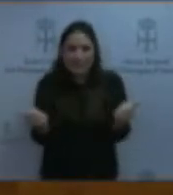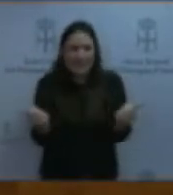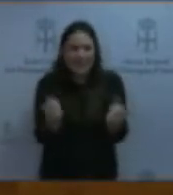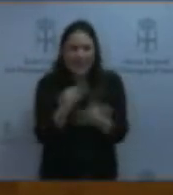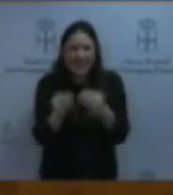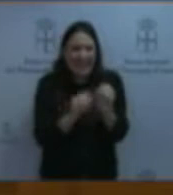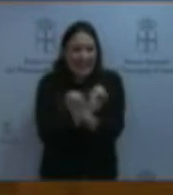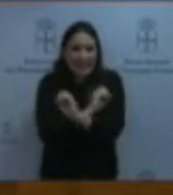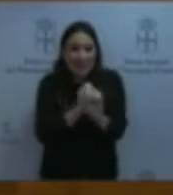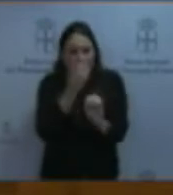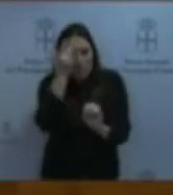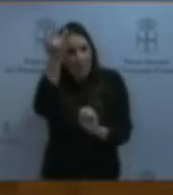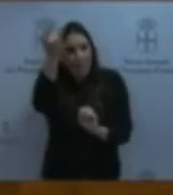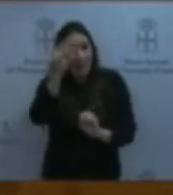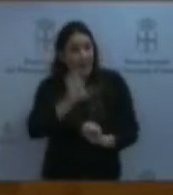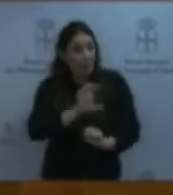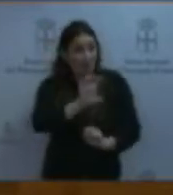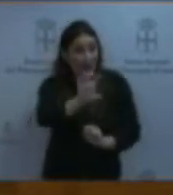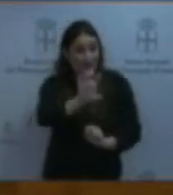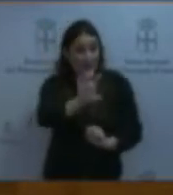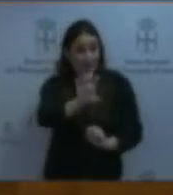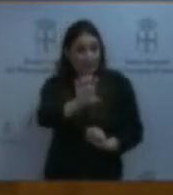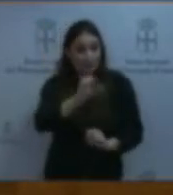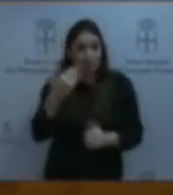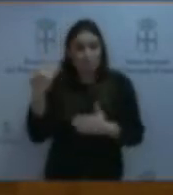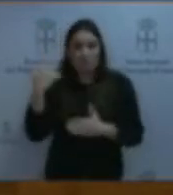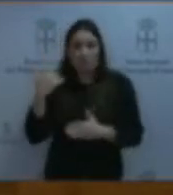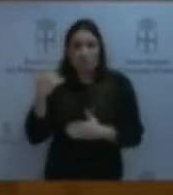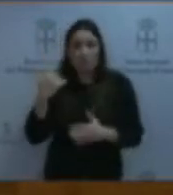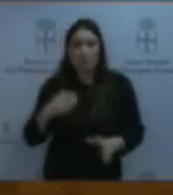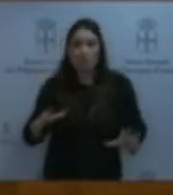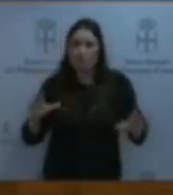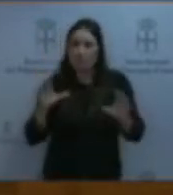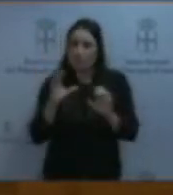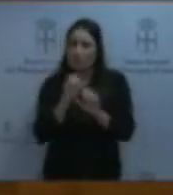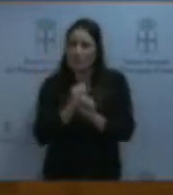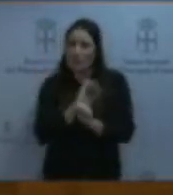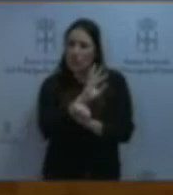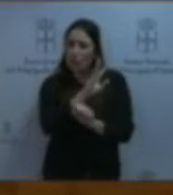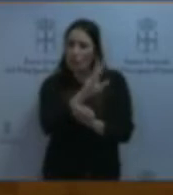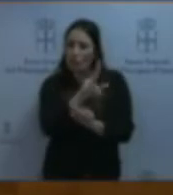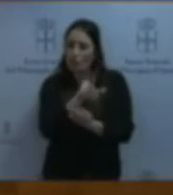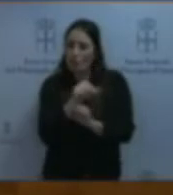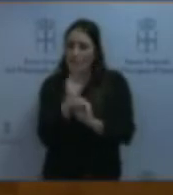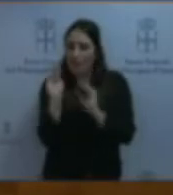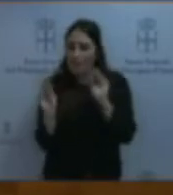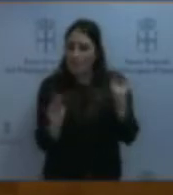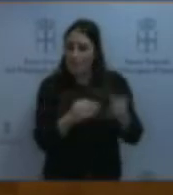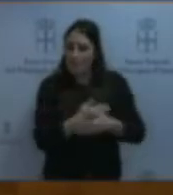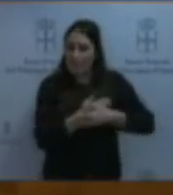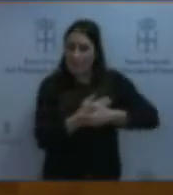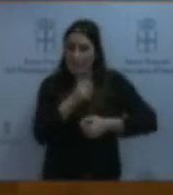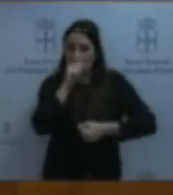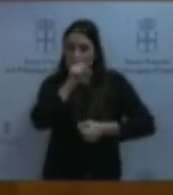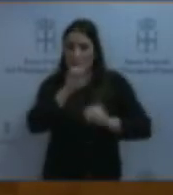imaginan un país en el que hubiera habido una trama sistemática de robos de bebés más allá de 1978